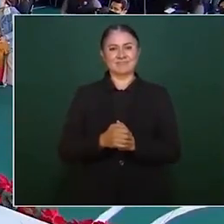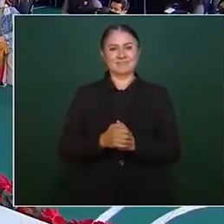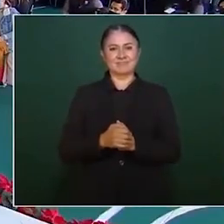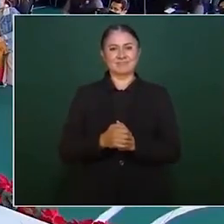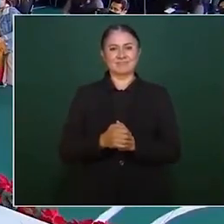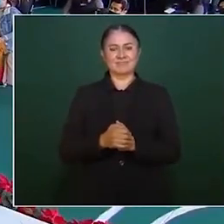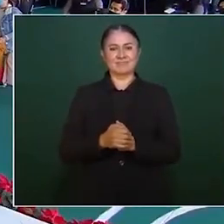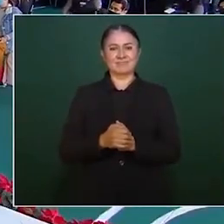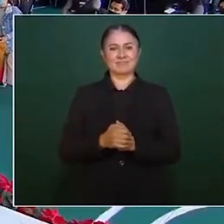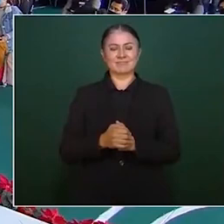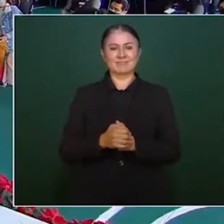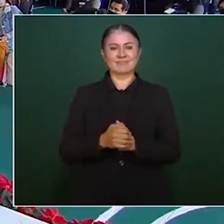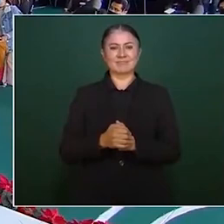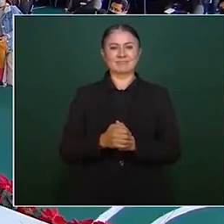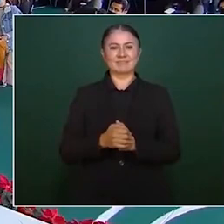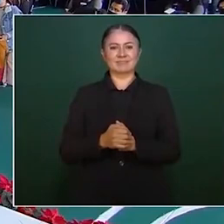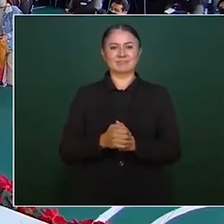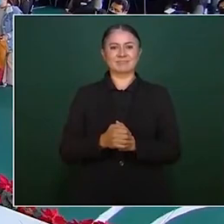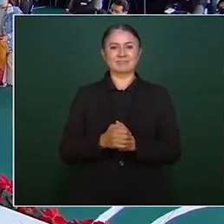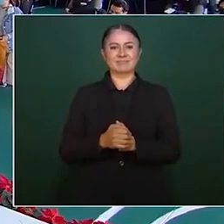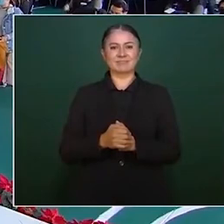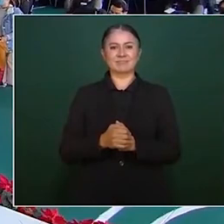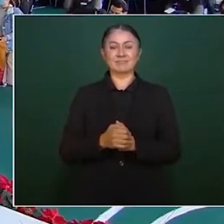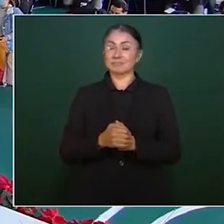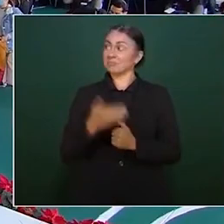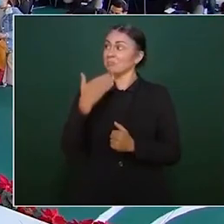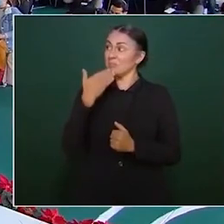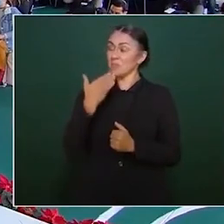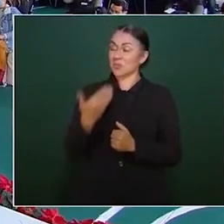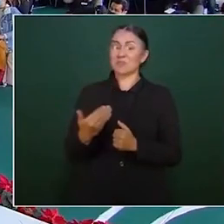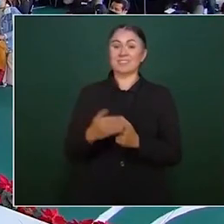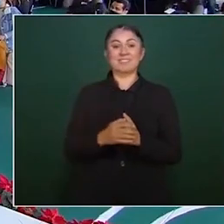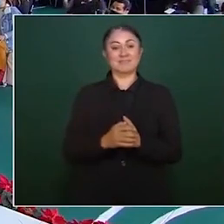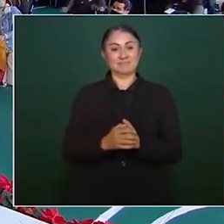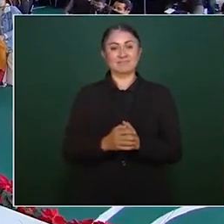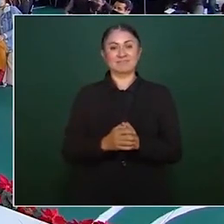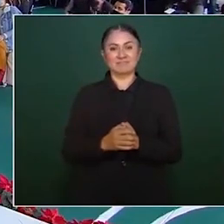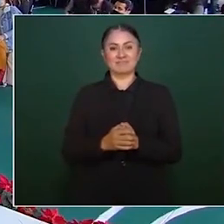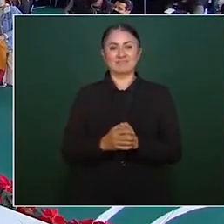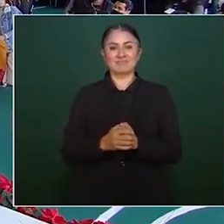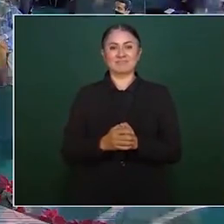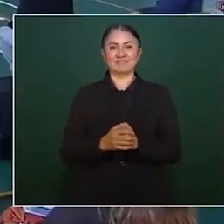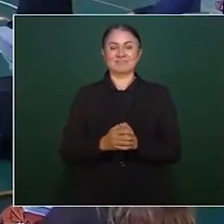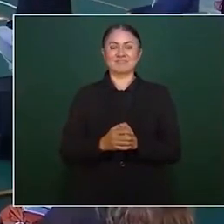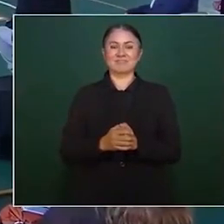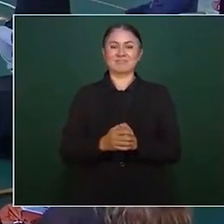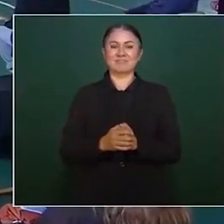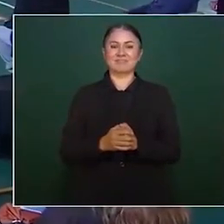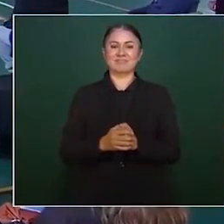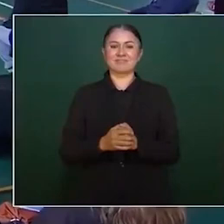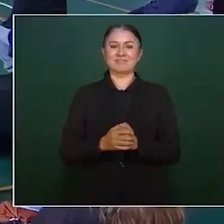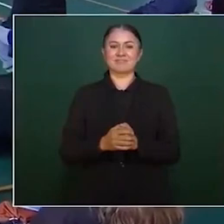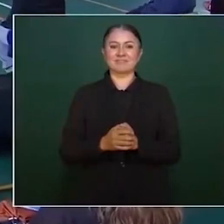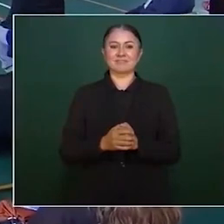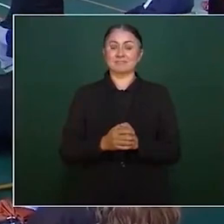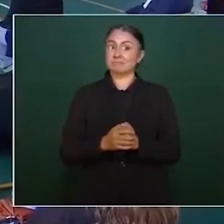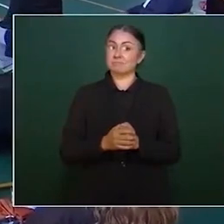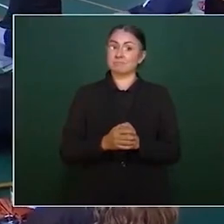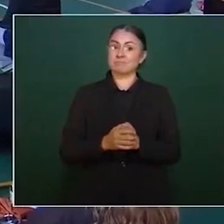Estuvo muy bien la semana. Es que están muy